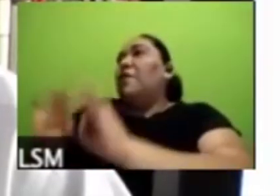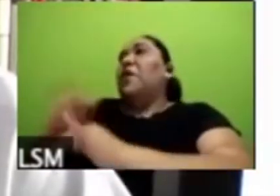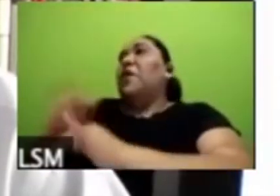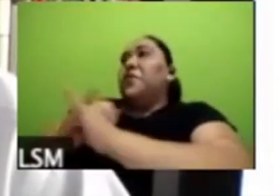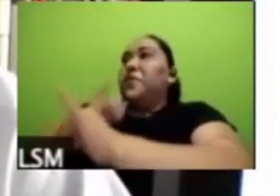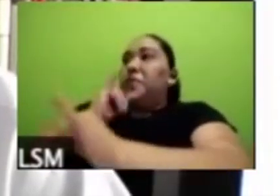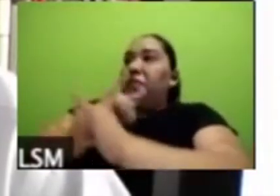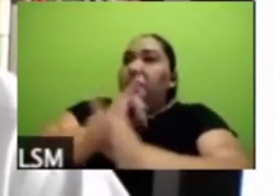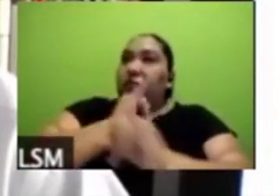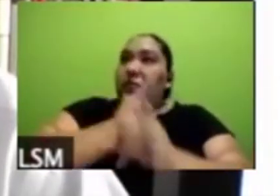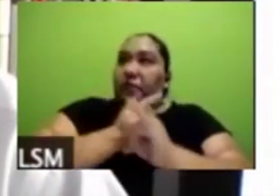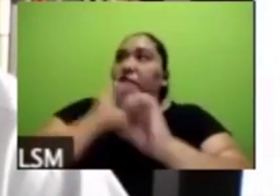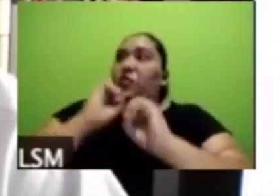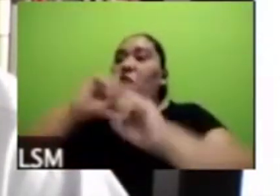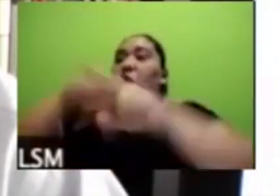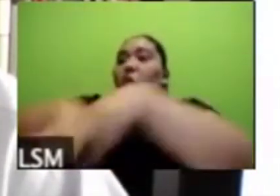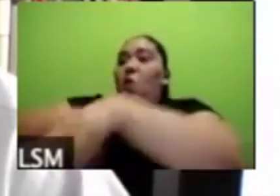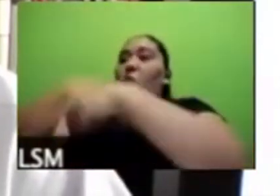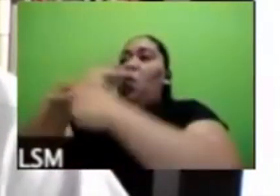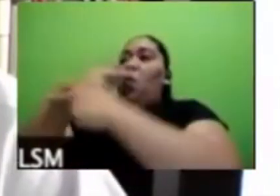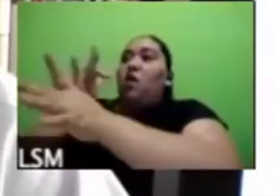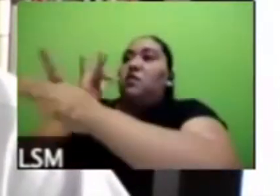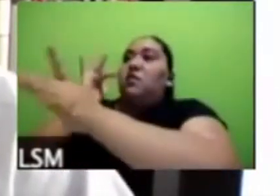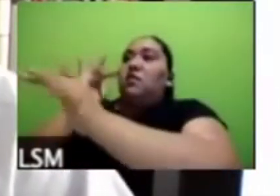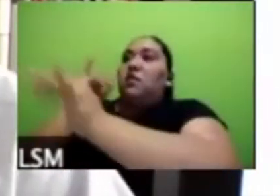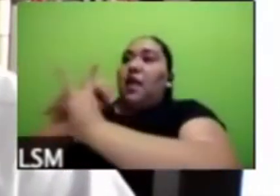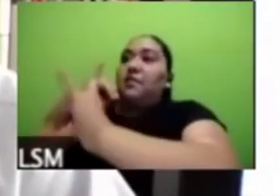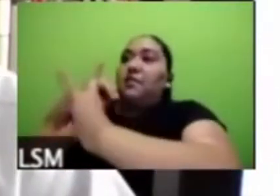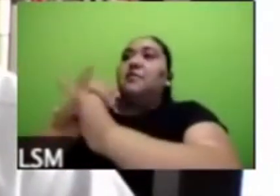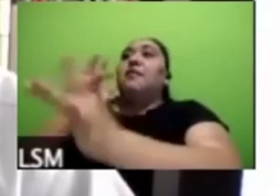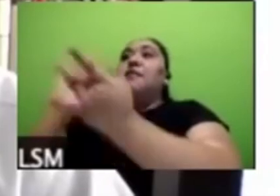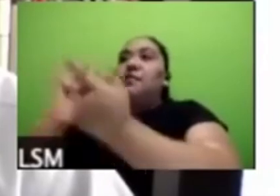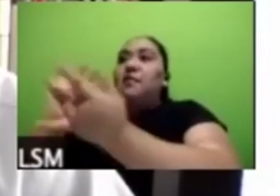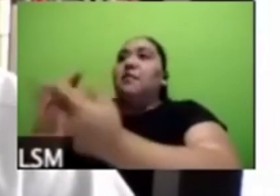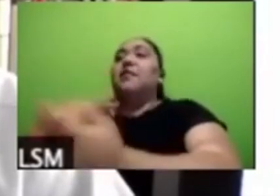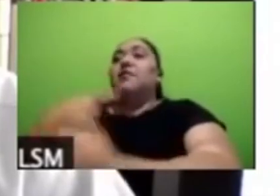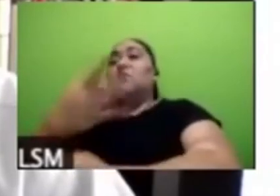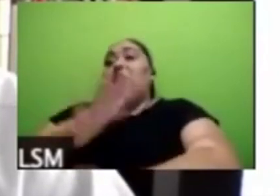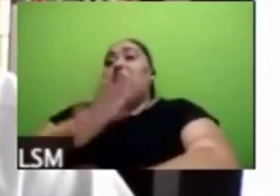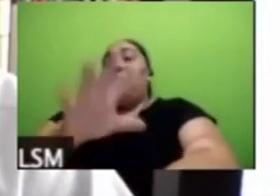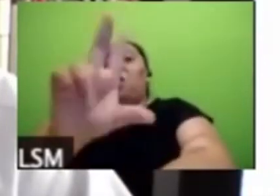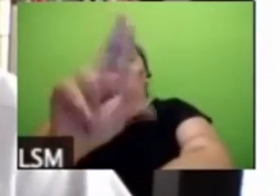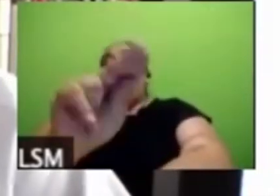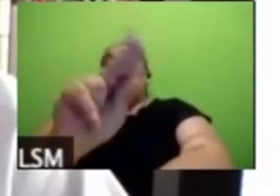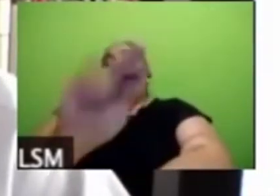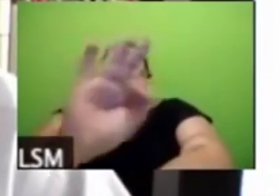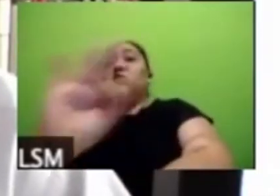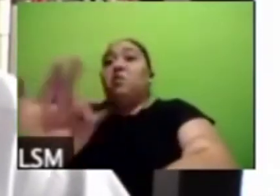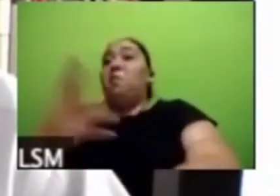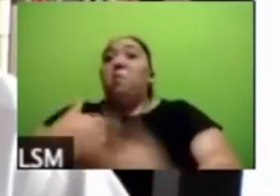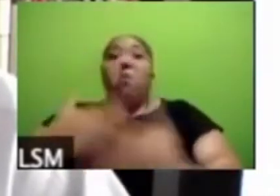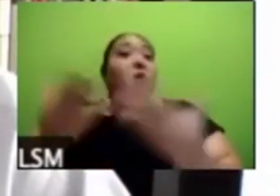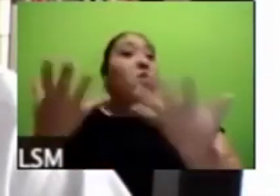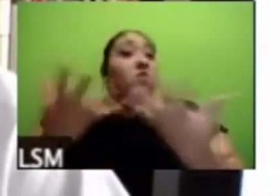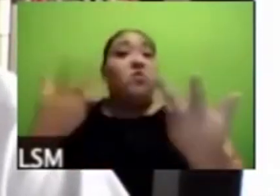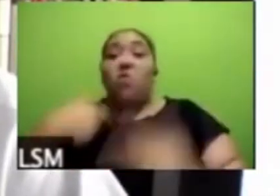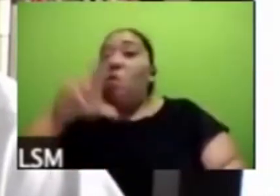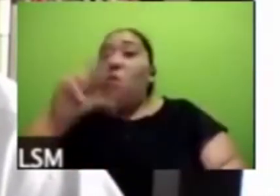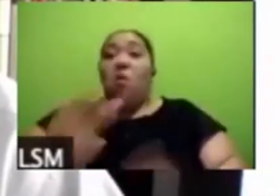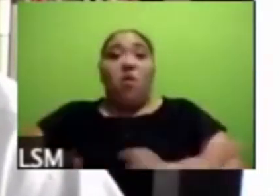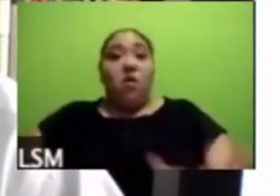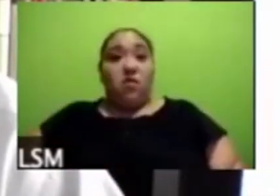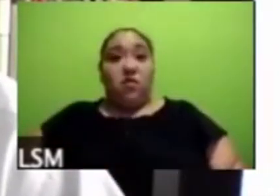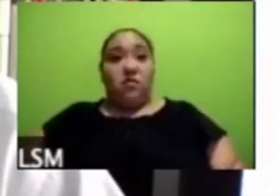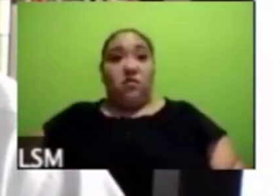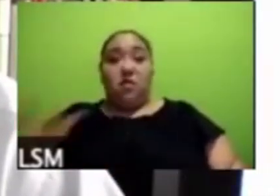conectándose o llevando este tipo de y entonces 80% no lo está haciendo por lo menos 70% quienes toman